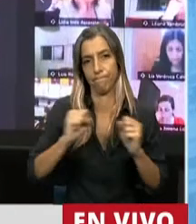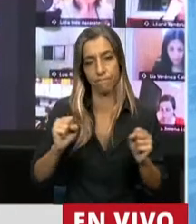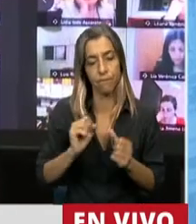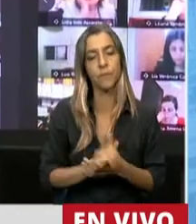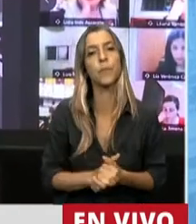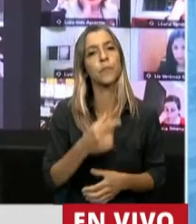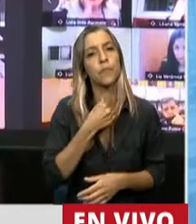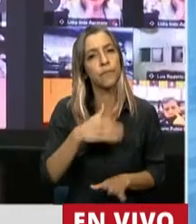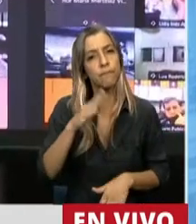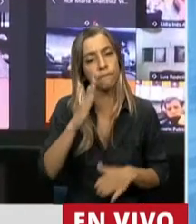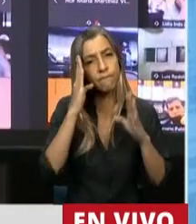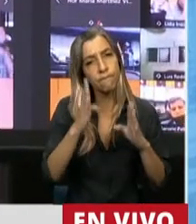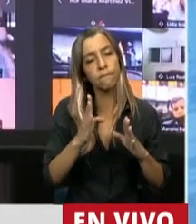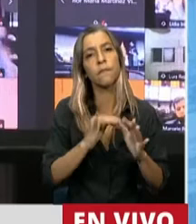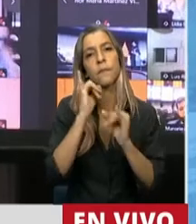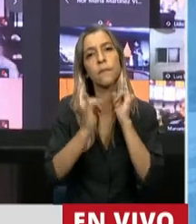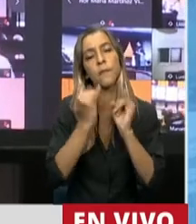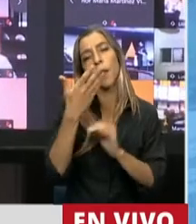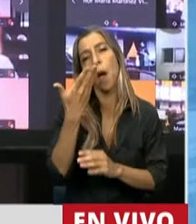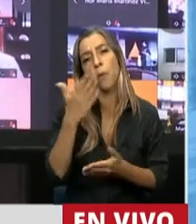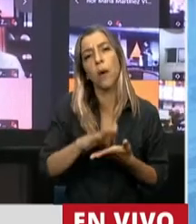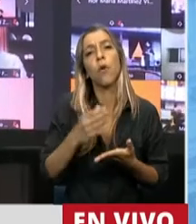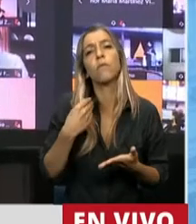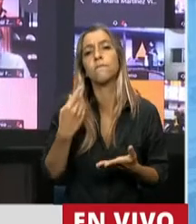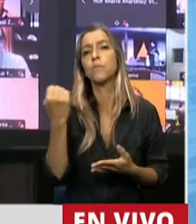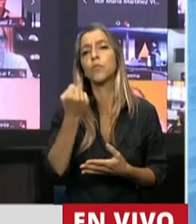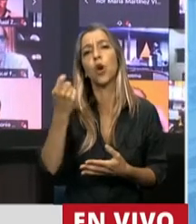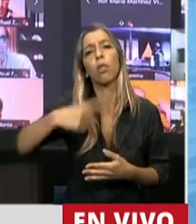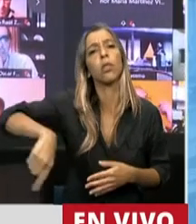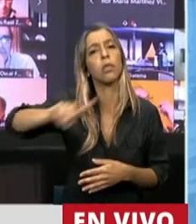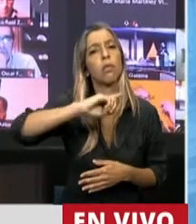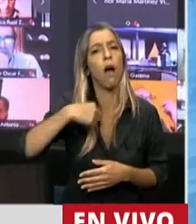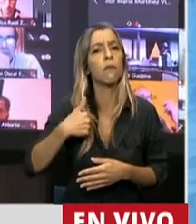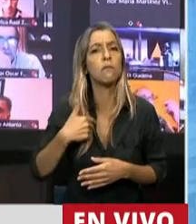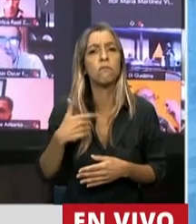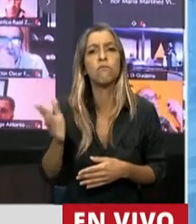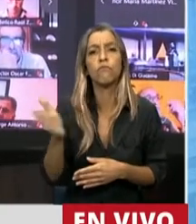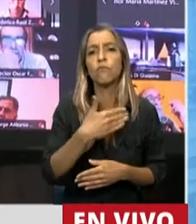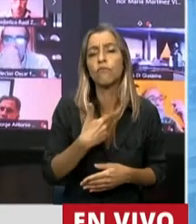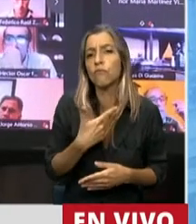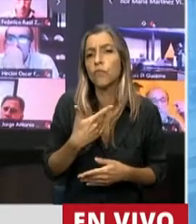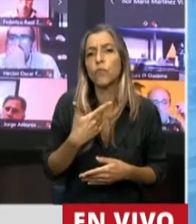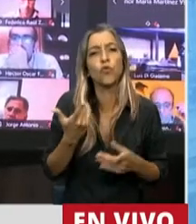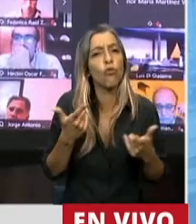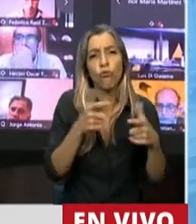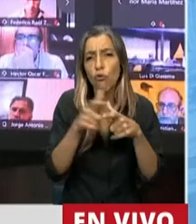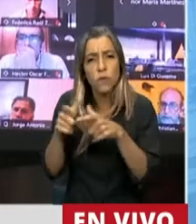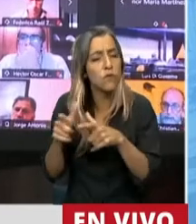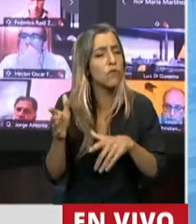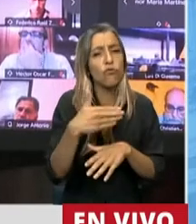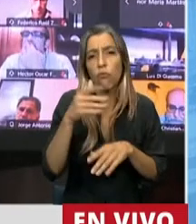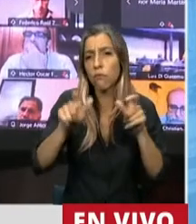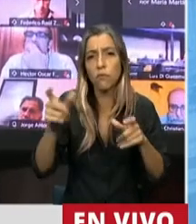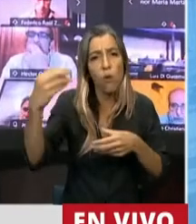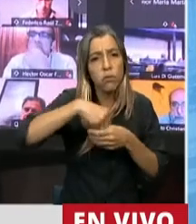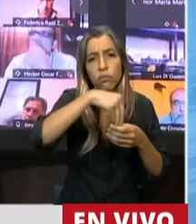el que quiero fundamentalmente agradecer la voluntad con la que se trabajó, con la voluntad política de todos los miembros de las comisiones y en